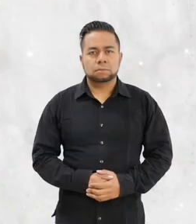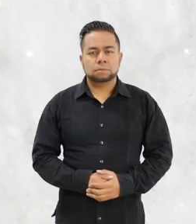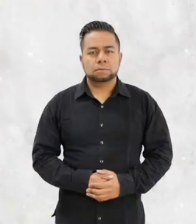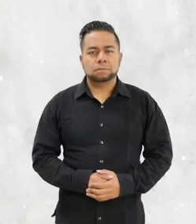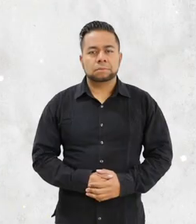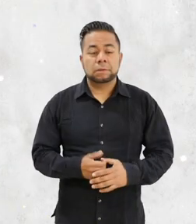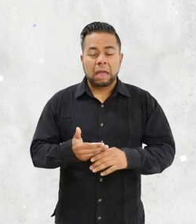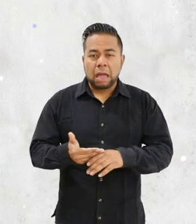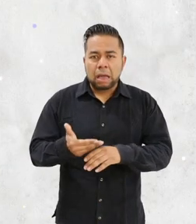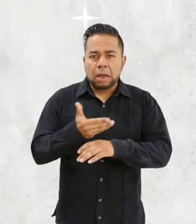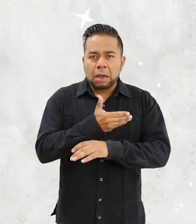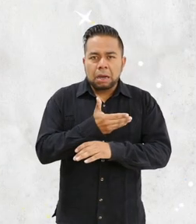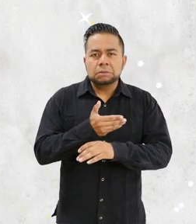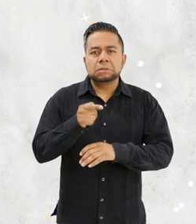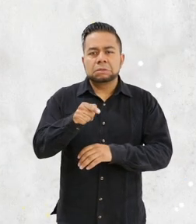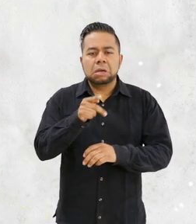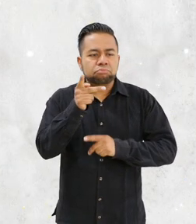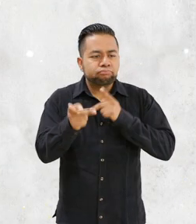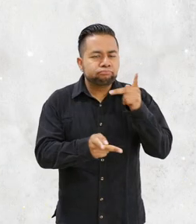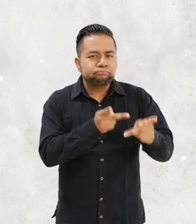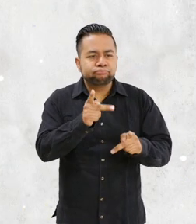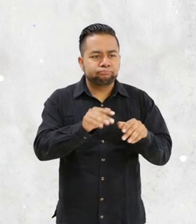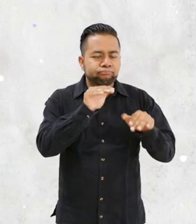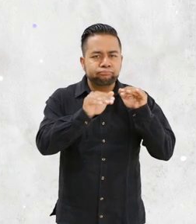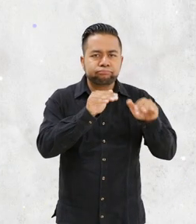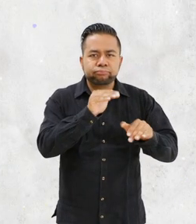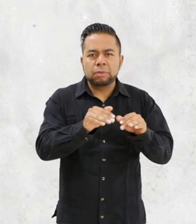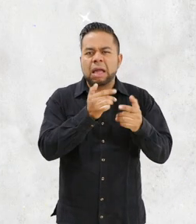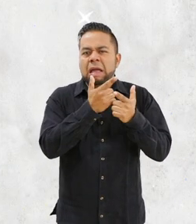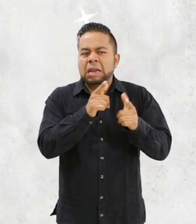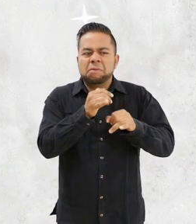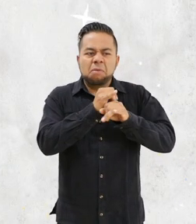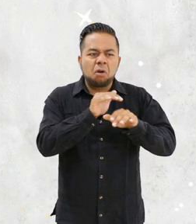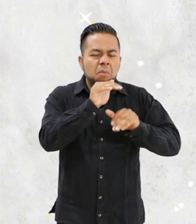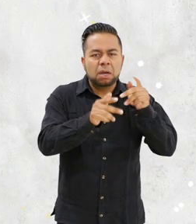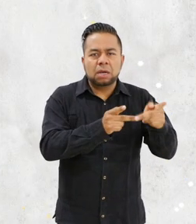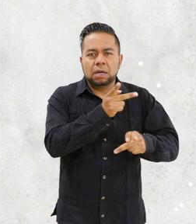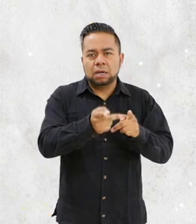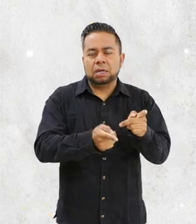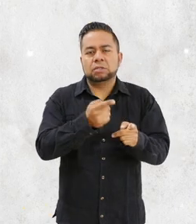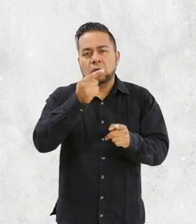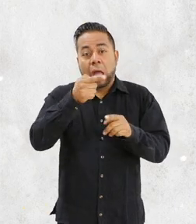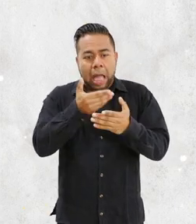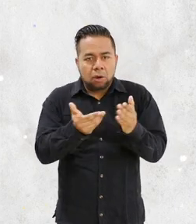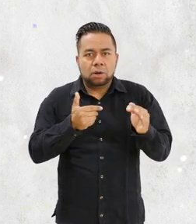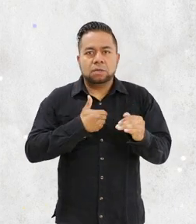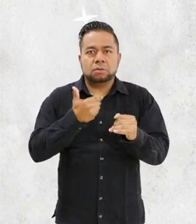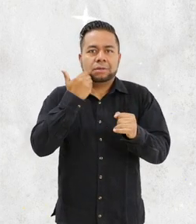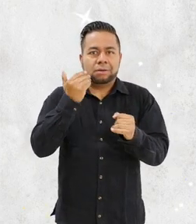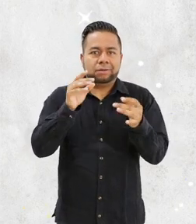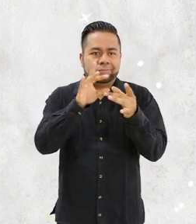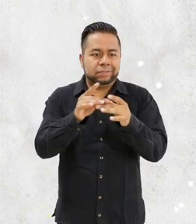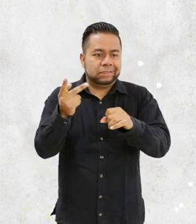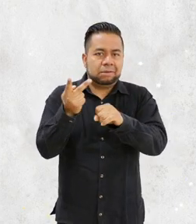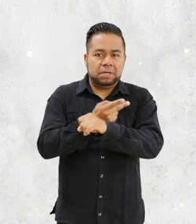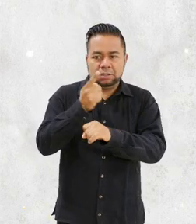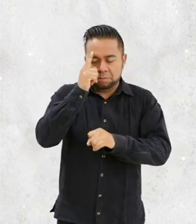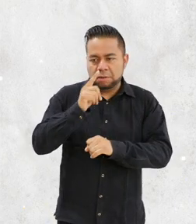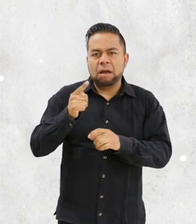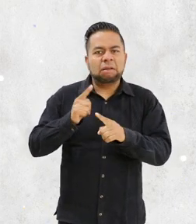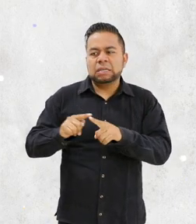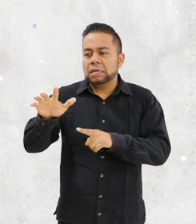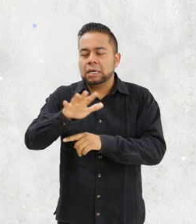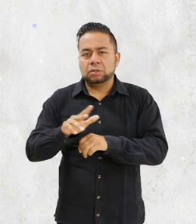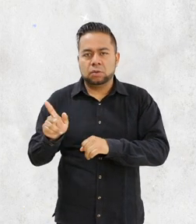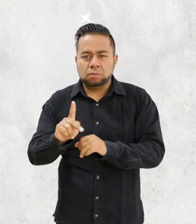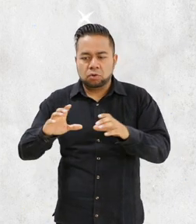Presentación de resultados de la consulta previa, libre, informada, de buena fe y culturalmente adecuada a todos los pueblos y